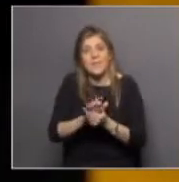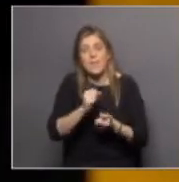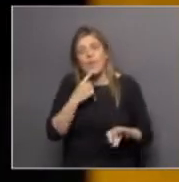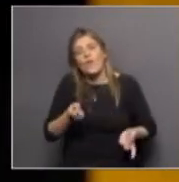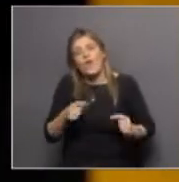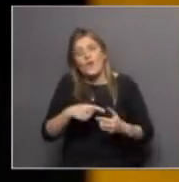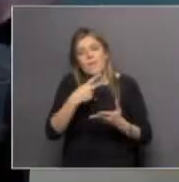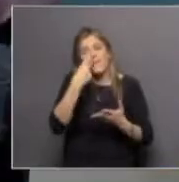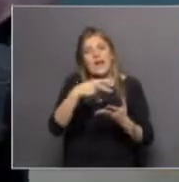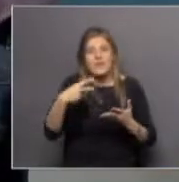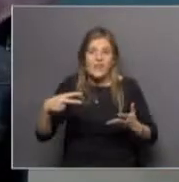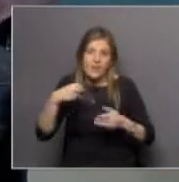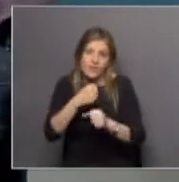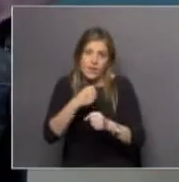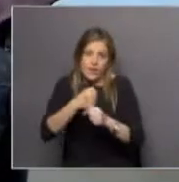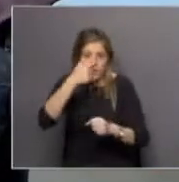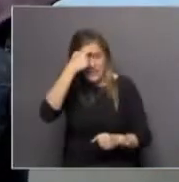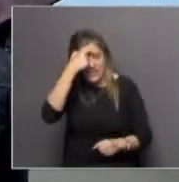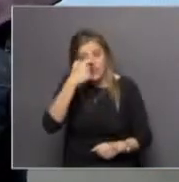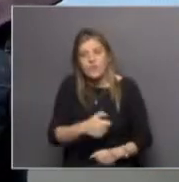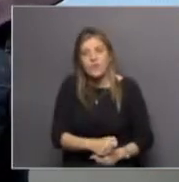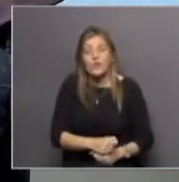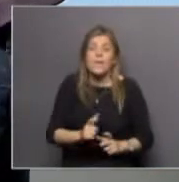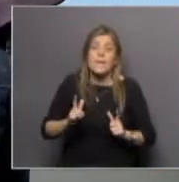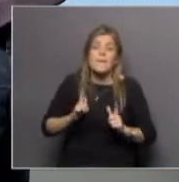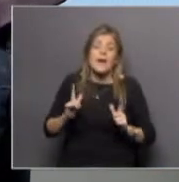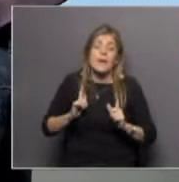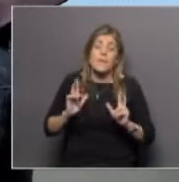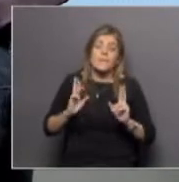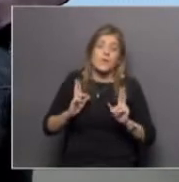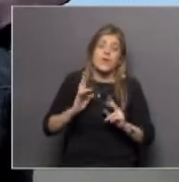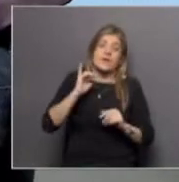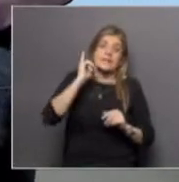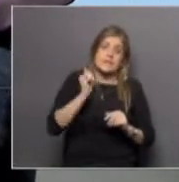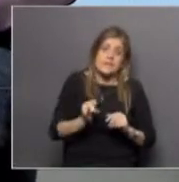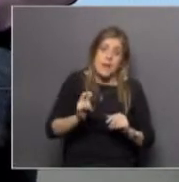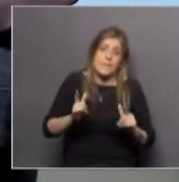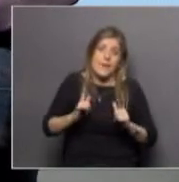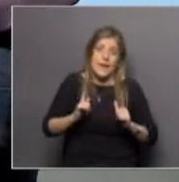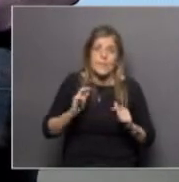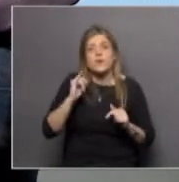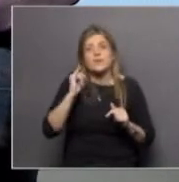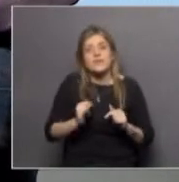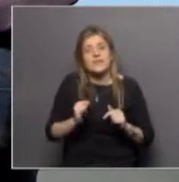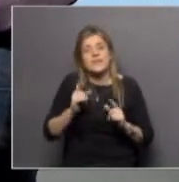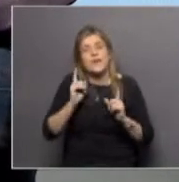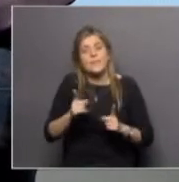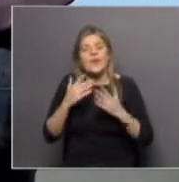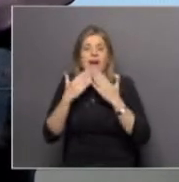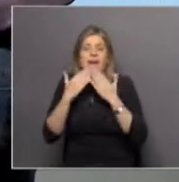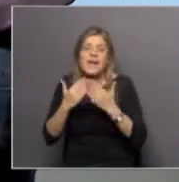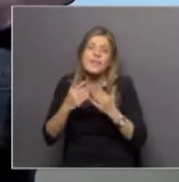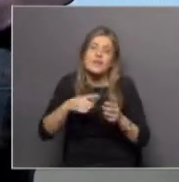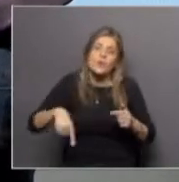planificar actividades científicas. Esperemos, esperemos que sí y, bueno, agradecerles a